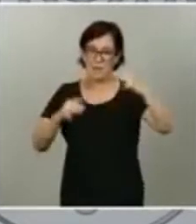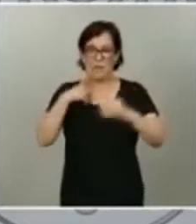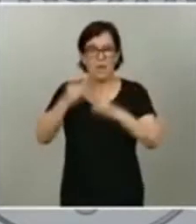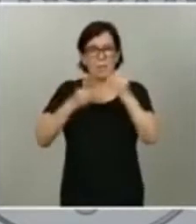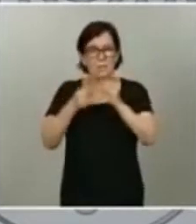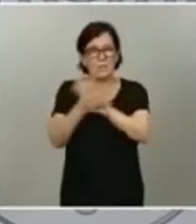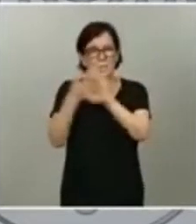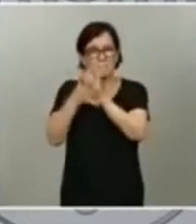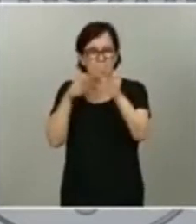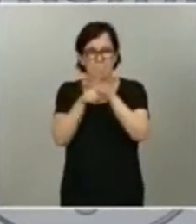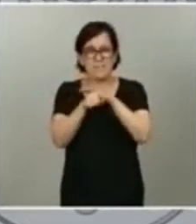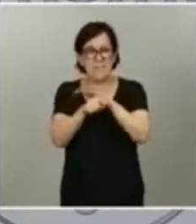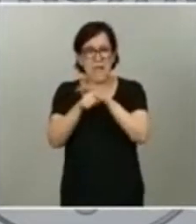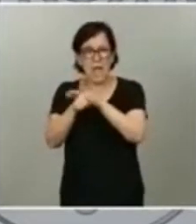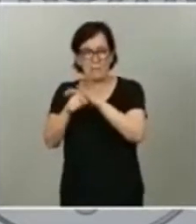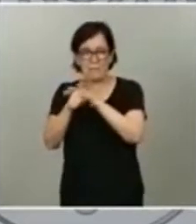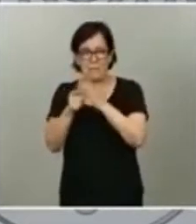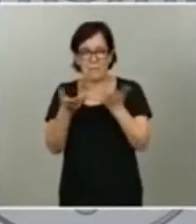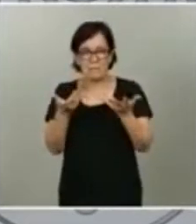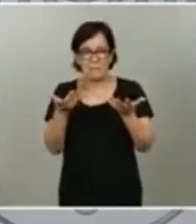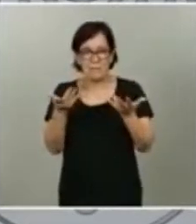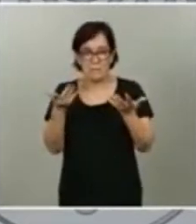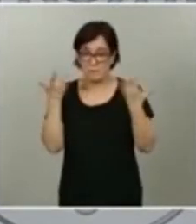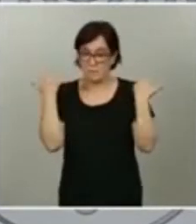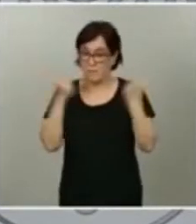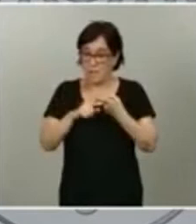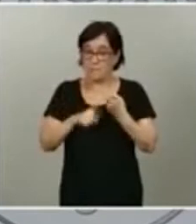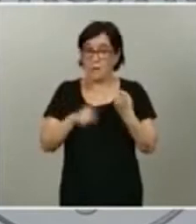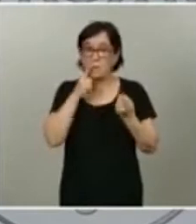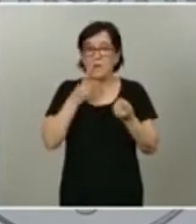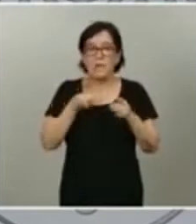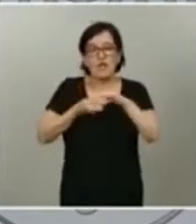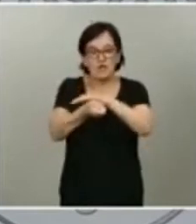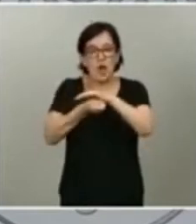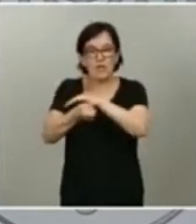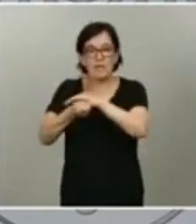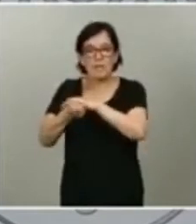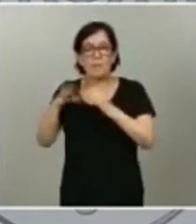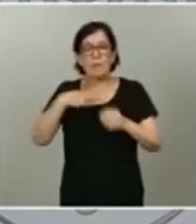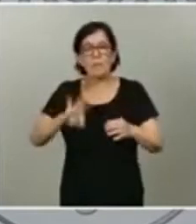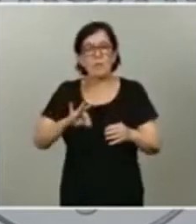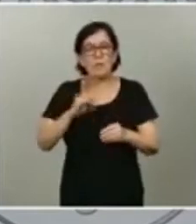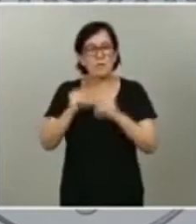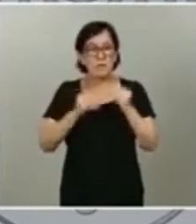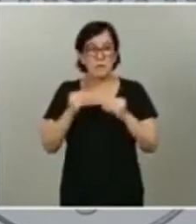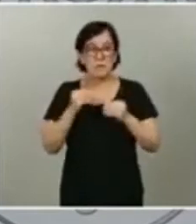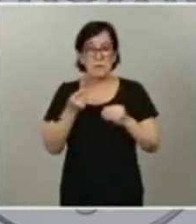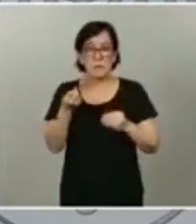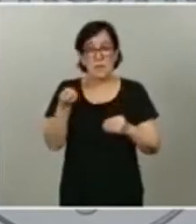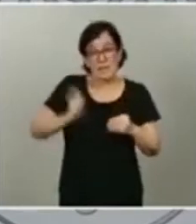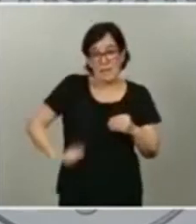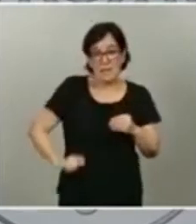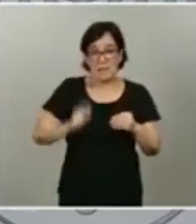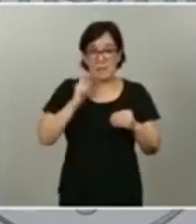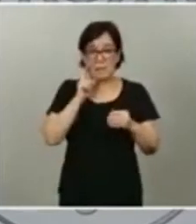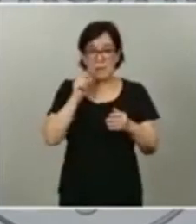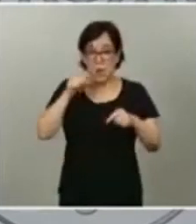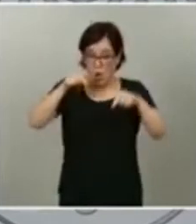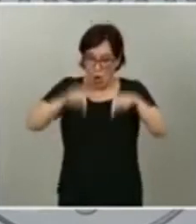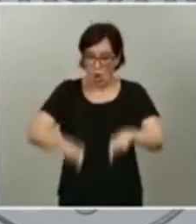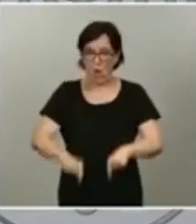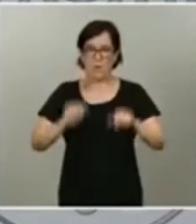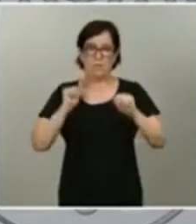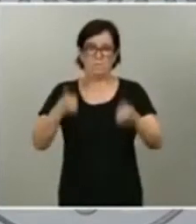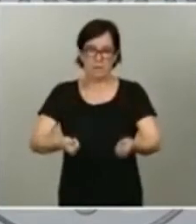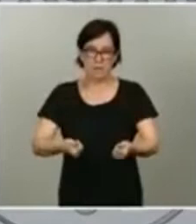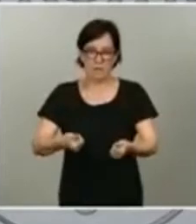tramitación de todas estas solicitudes para que puedan disponer de esos ingresos desde el día de hoy. Porque